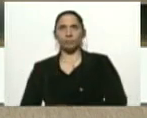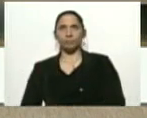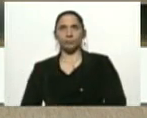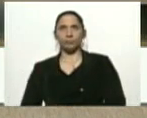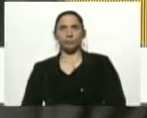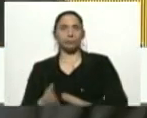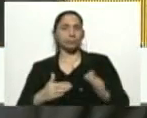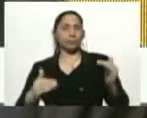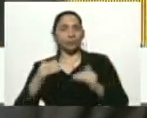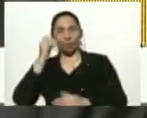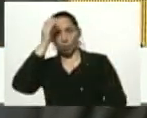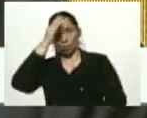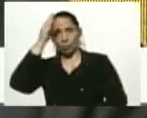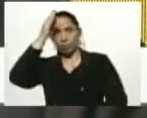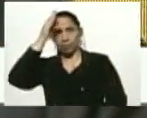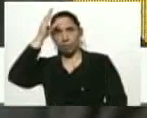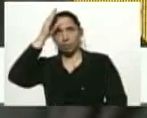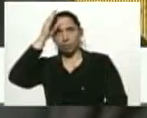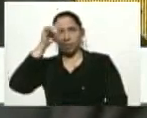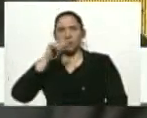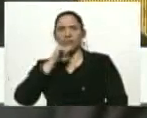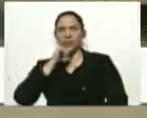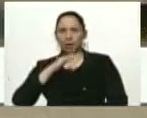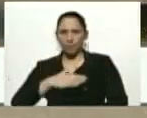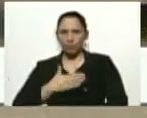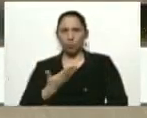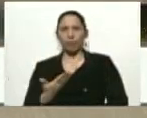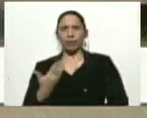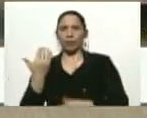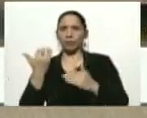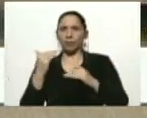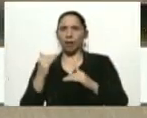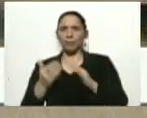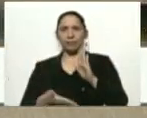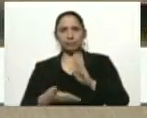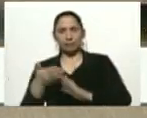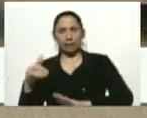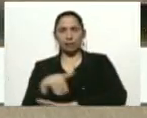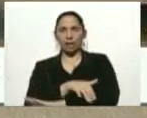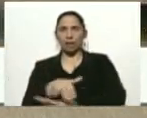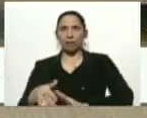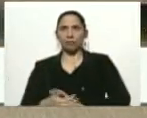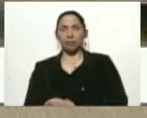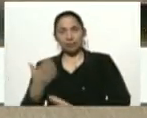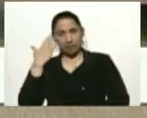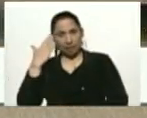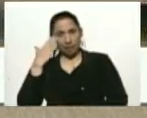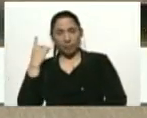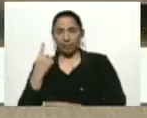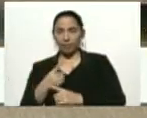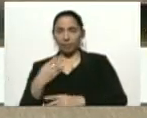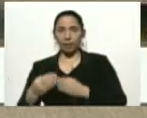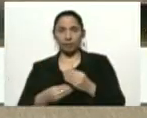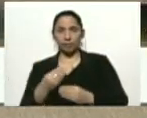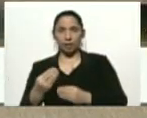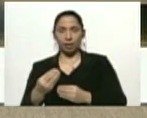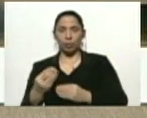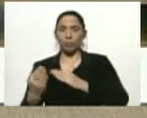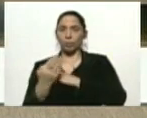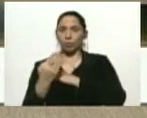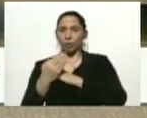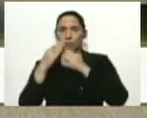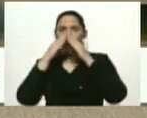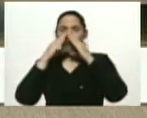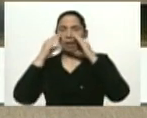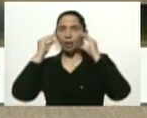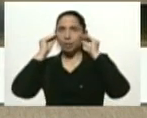Su máxima conciencia de quienes puedan en esta etapa salir a la calle, sepan que deben hacerlo protegidos con la mascarilla,